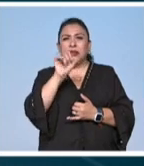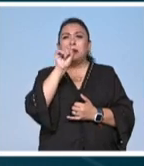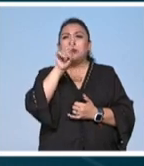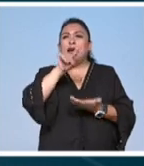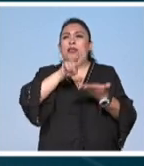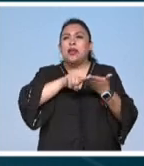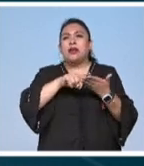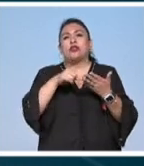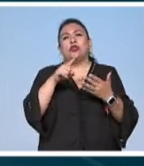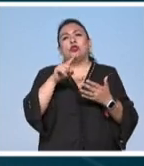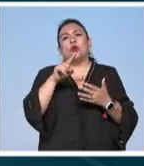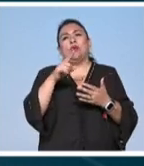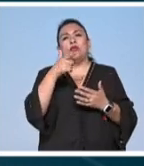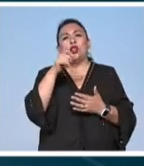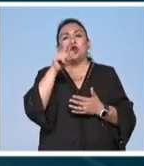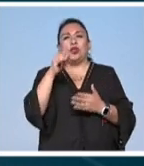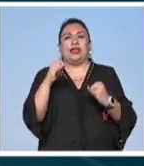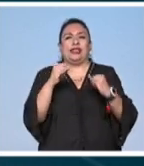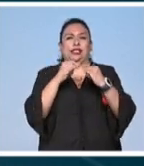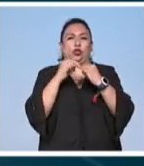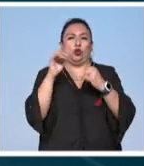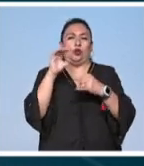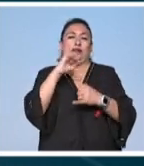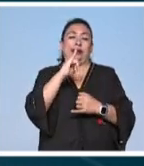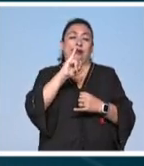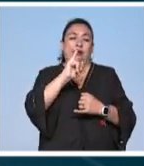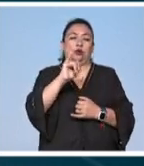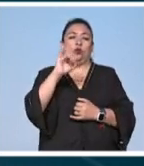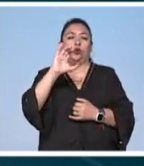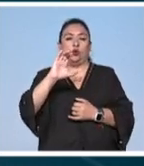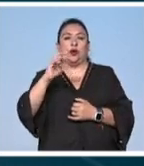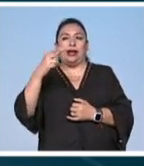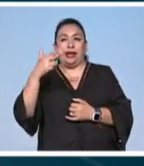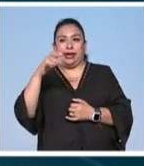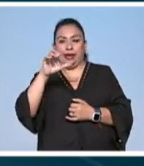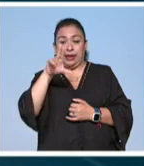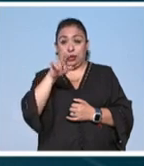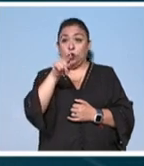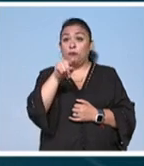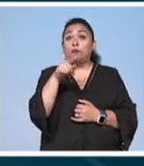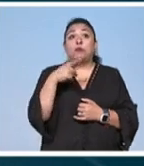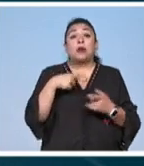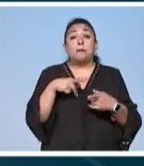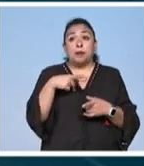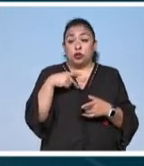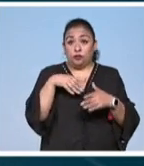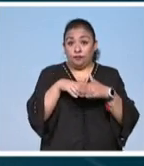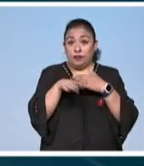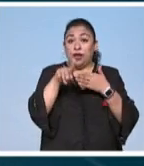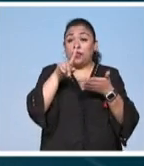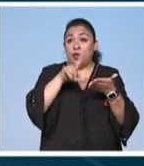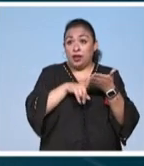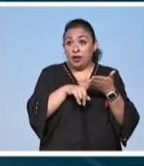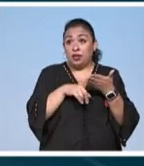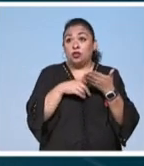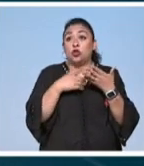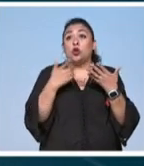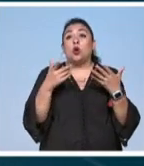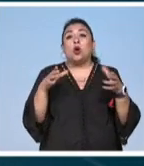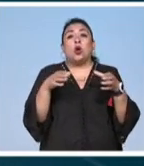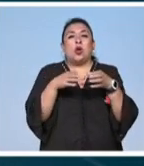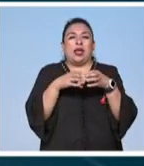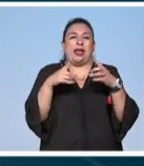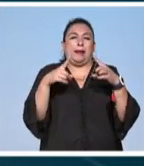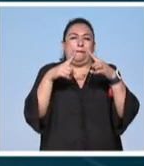interiores de la capilla gótica del instituto cultural helénico y el público pues está inmerso adentro de esta